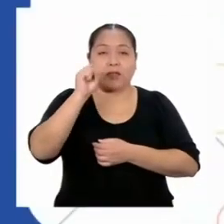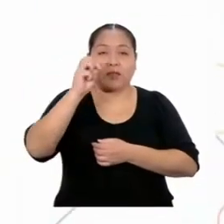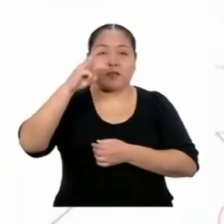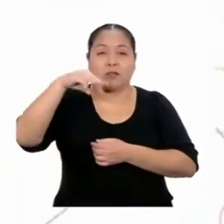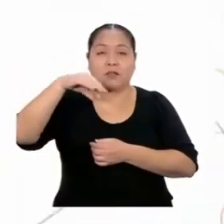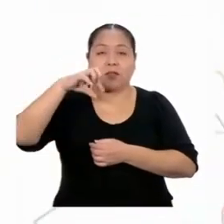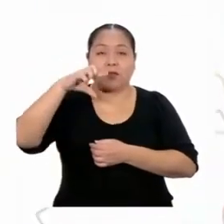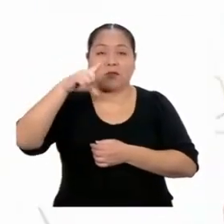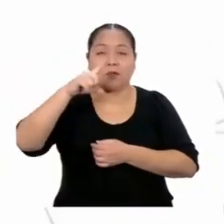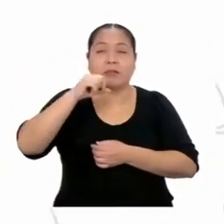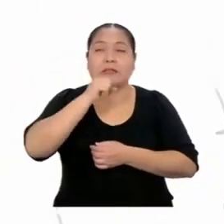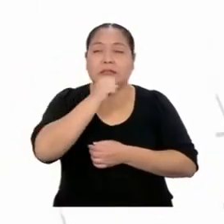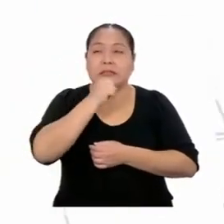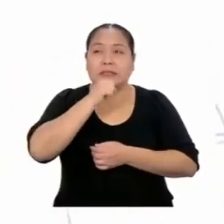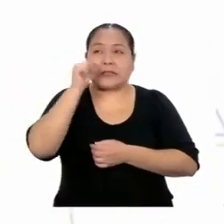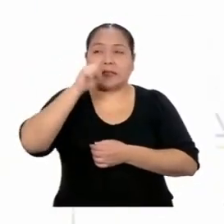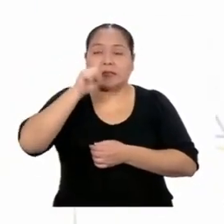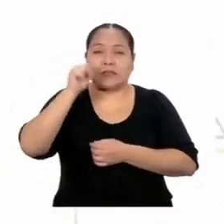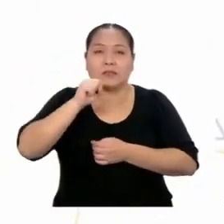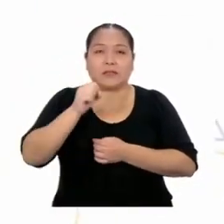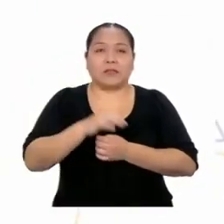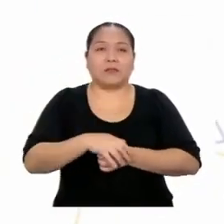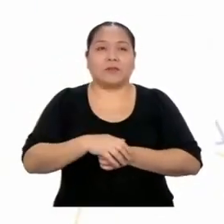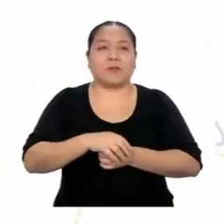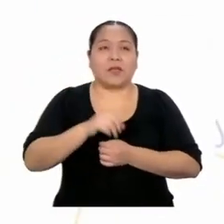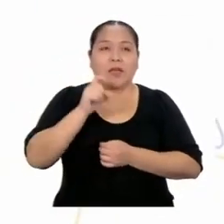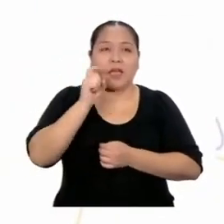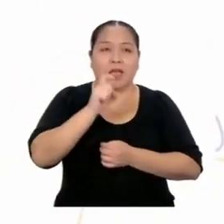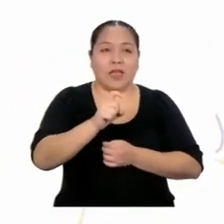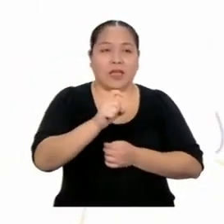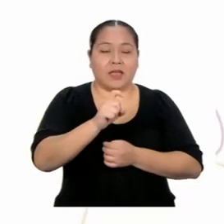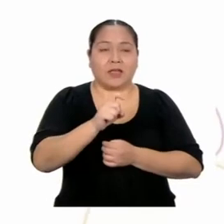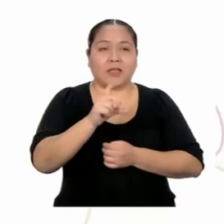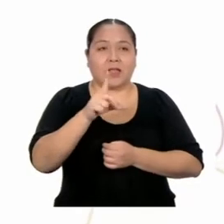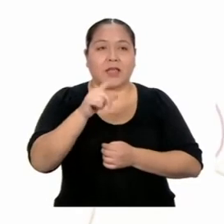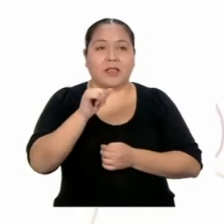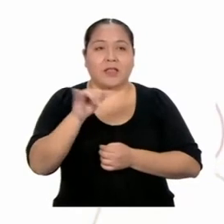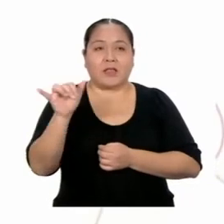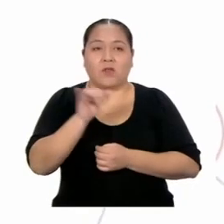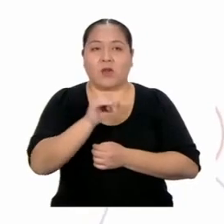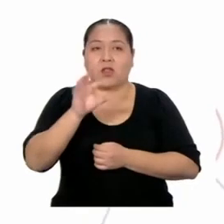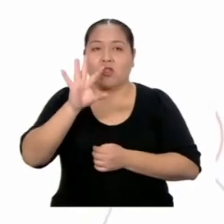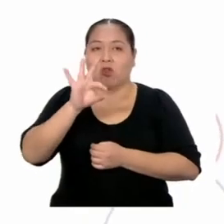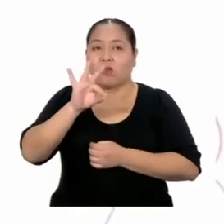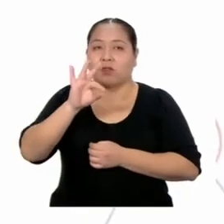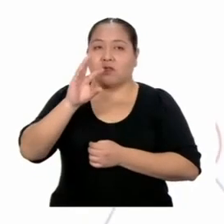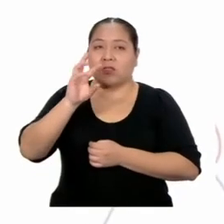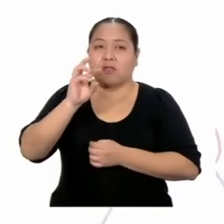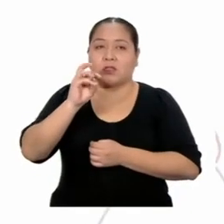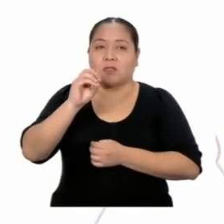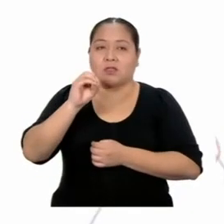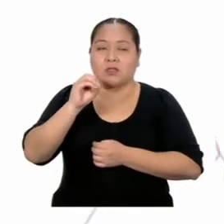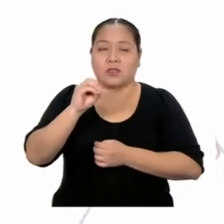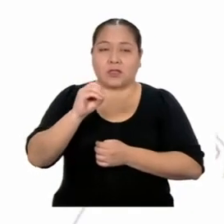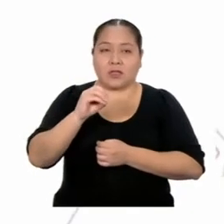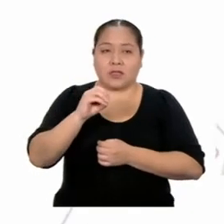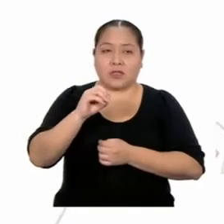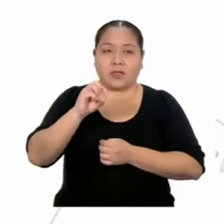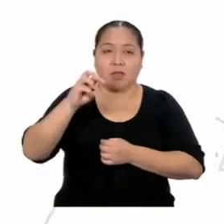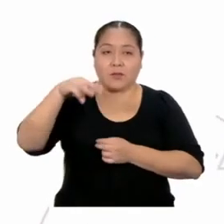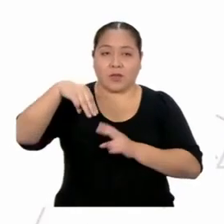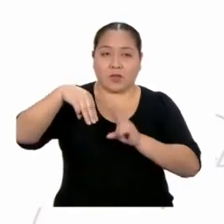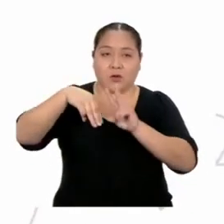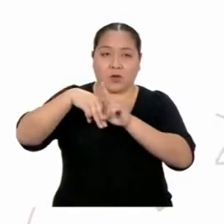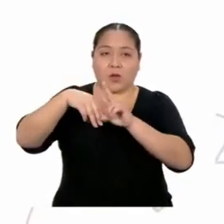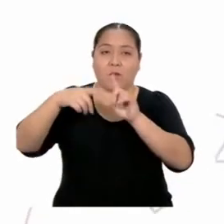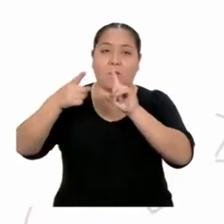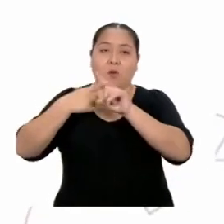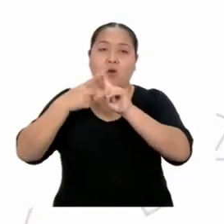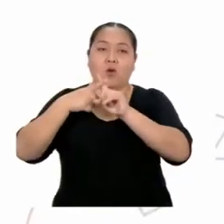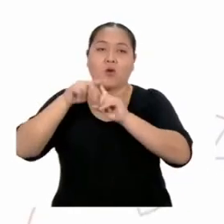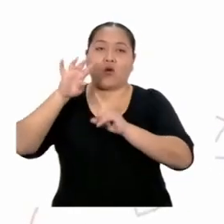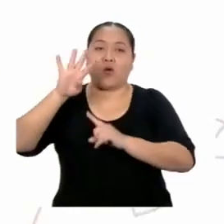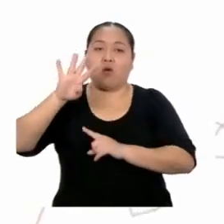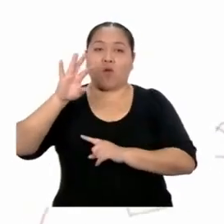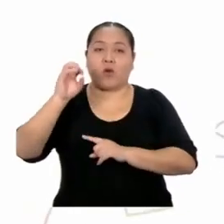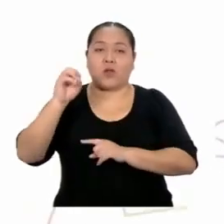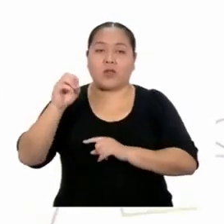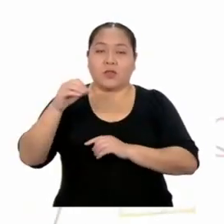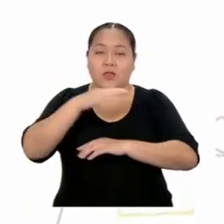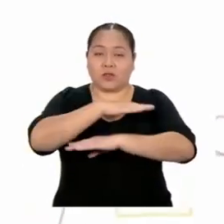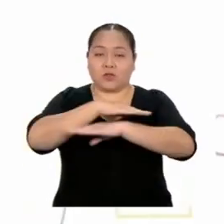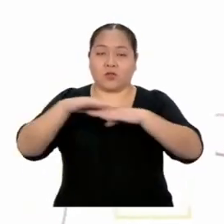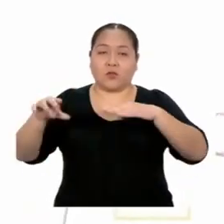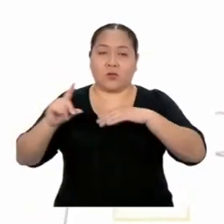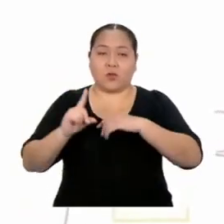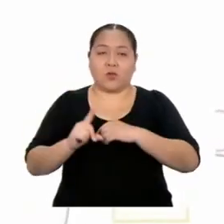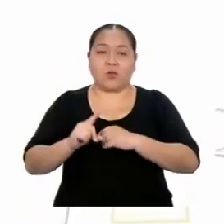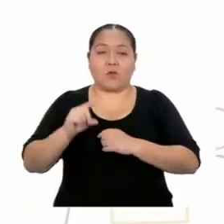X ladrillos es igual a 960 por 40 sobre 1. Y me sale como resultado